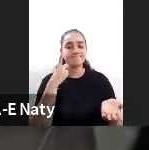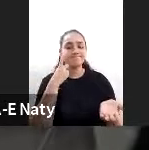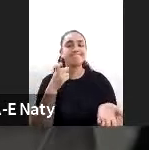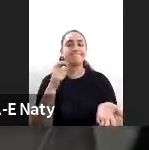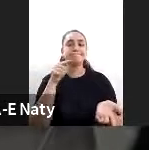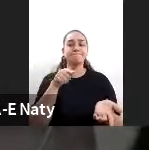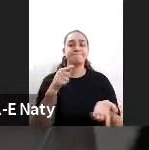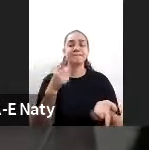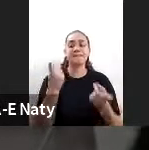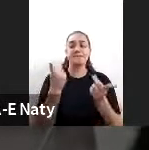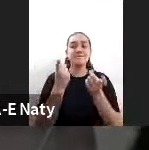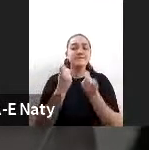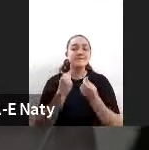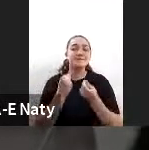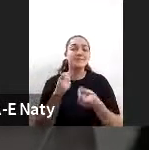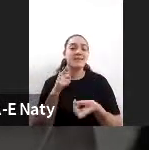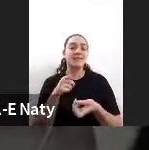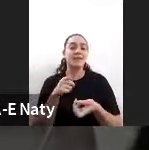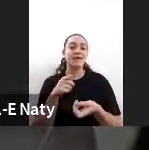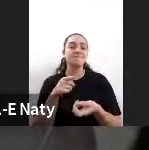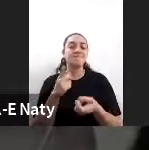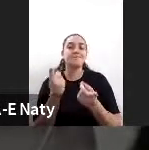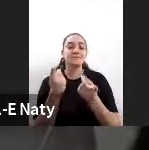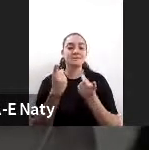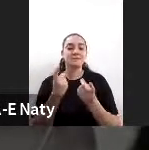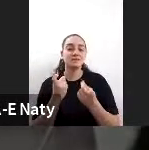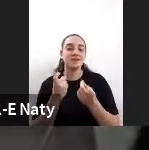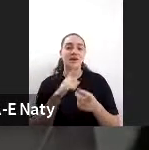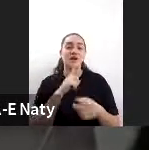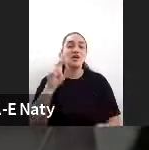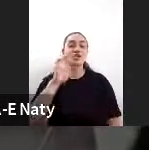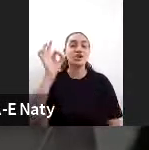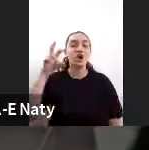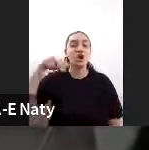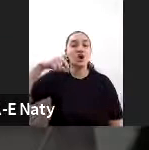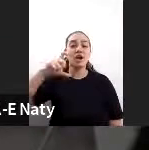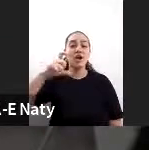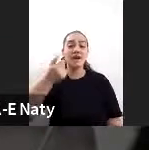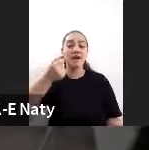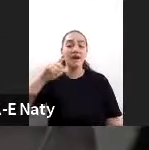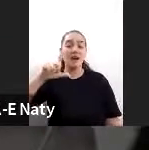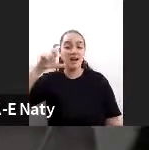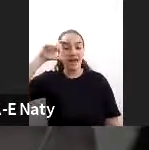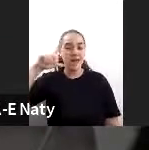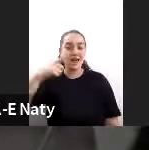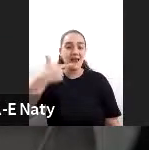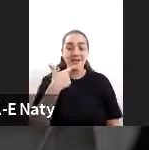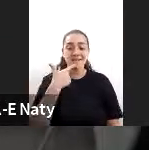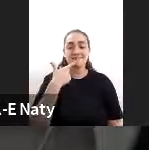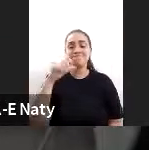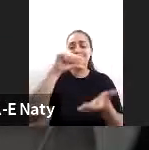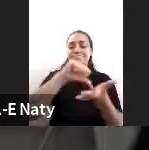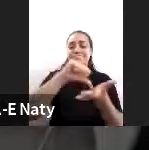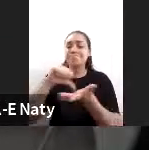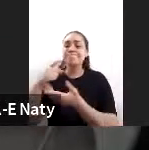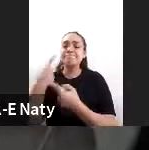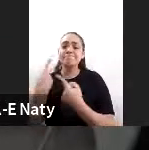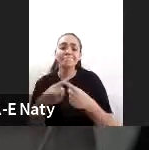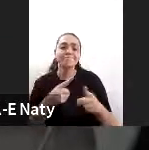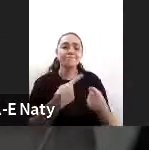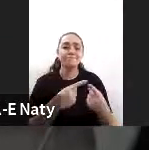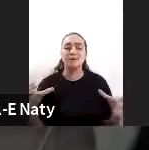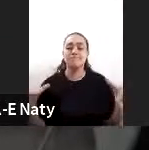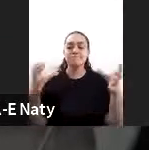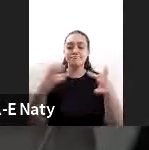necesitar troncales de mayor capacidad o que los conecten con distintas zonas o muchas veces también para agrupar su compra